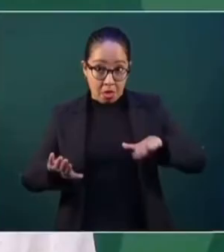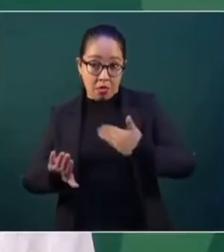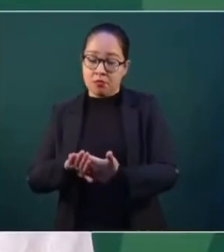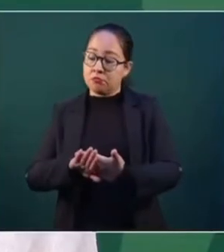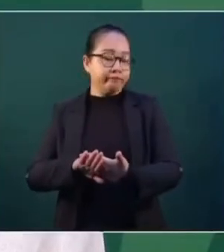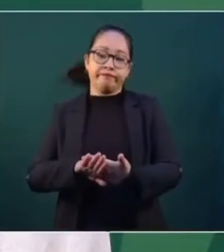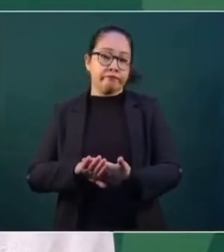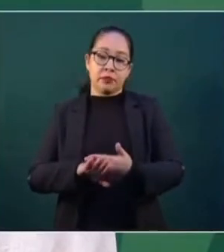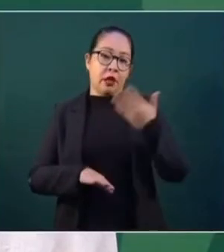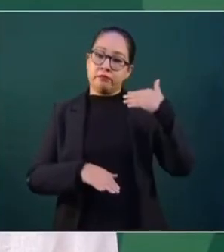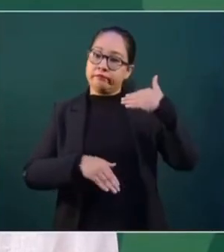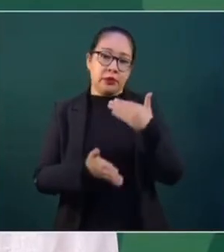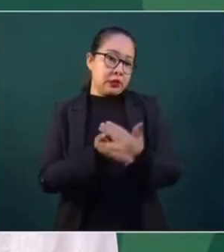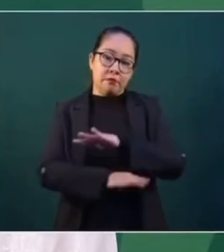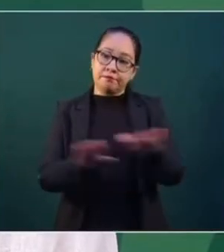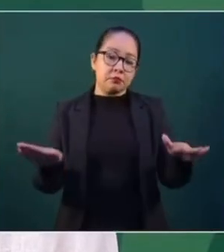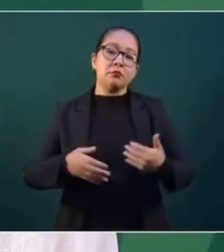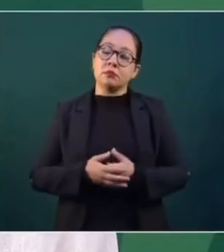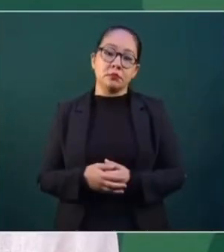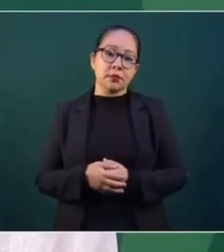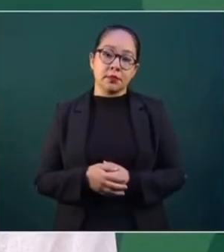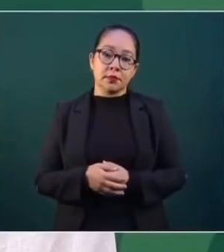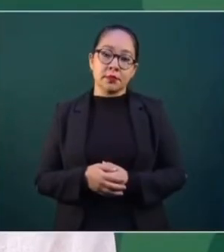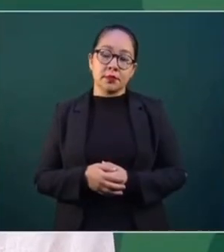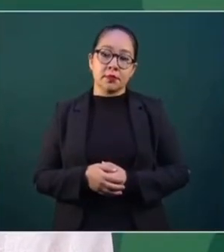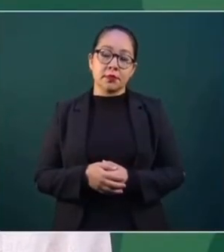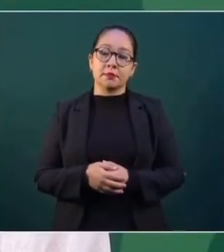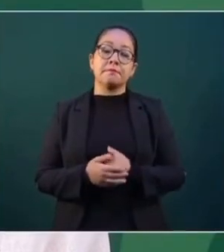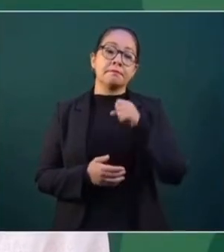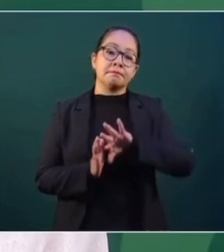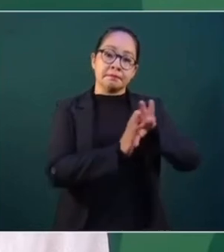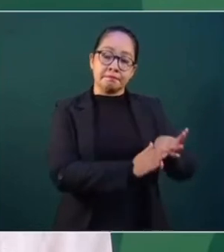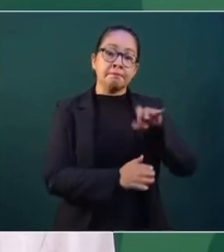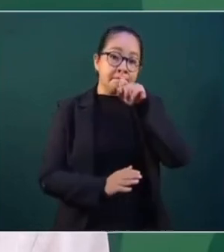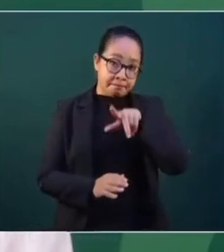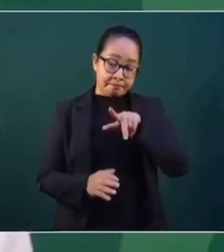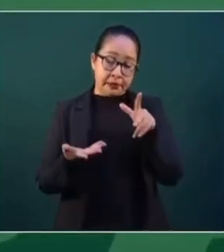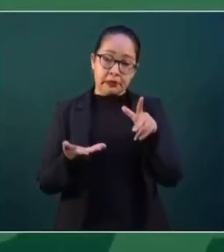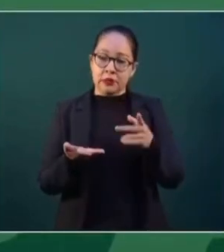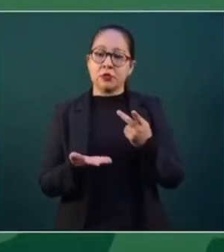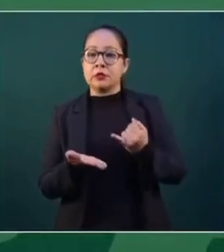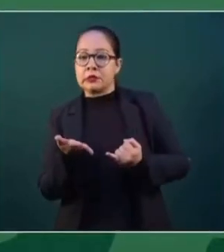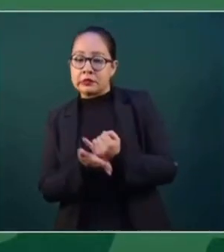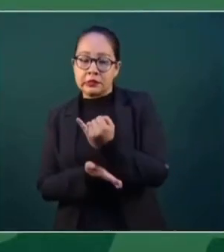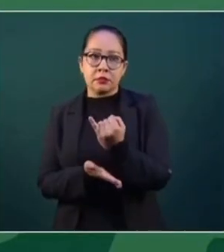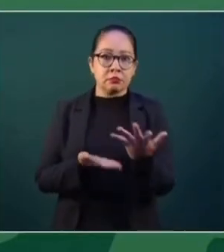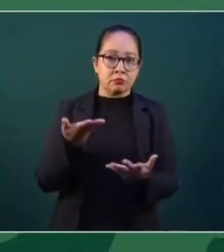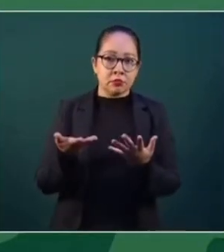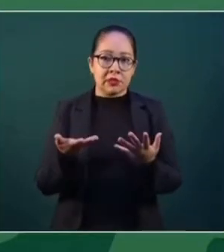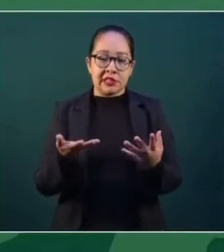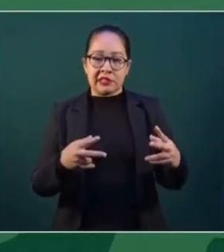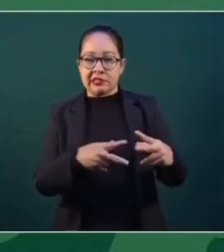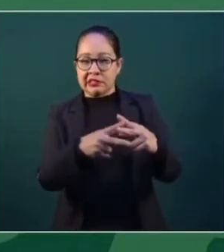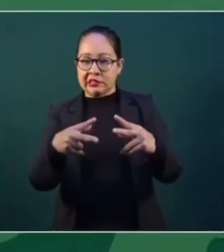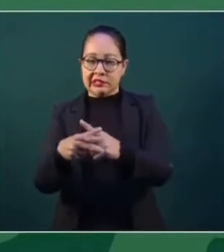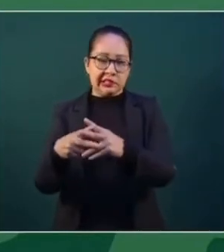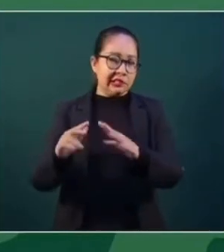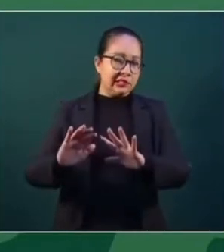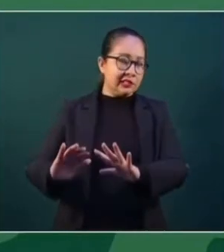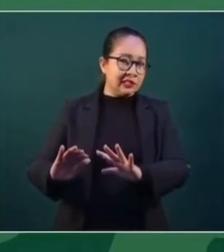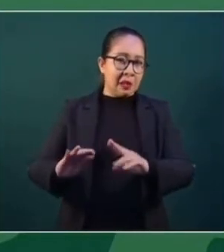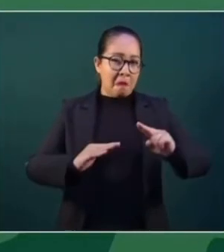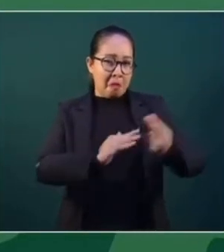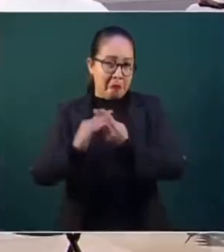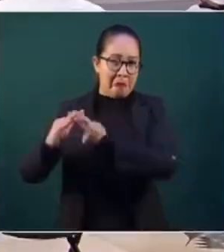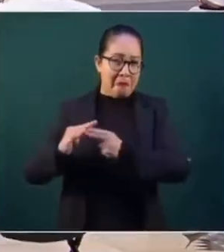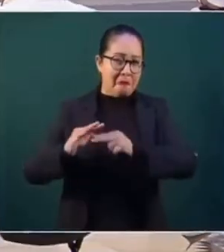Eso se terminó. También se tomó la decisión de no apostar a la guerra, de que no